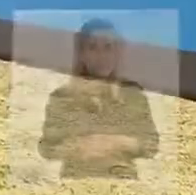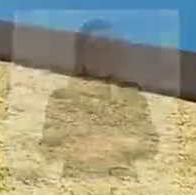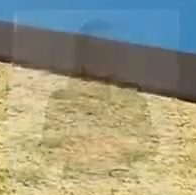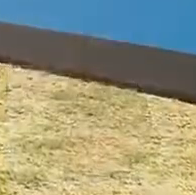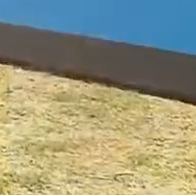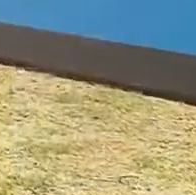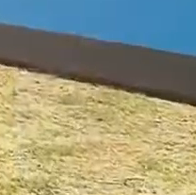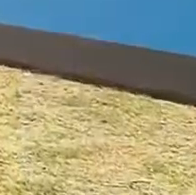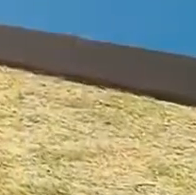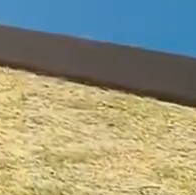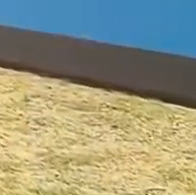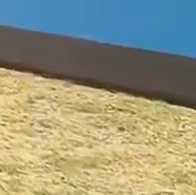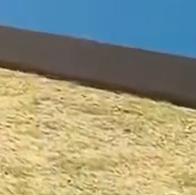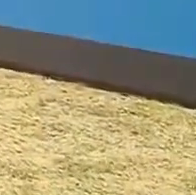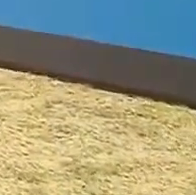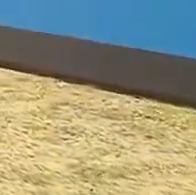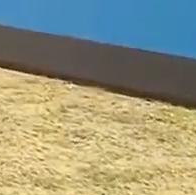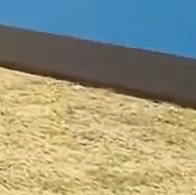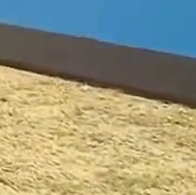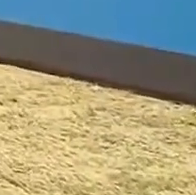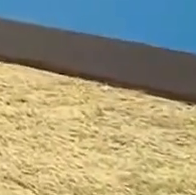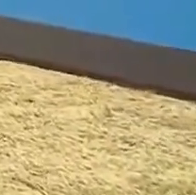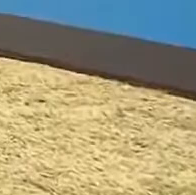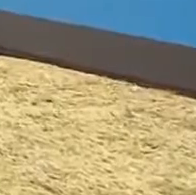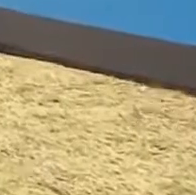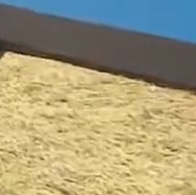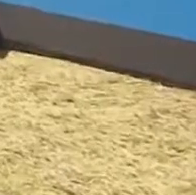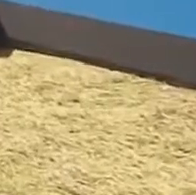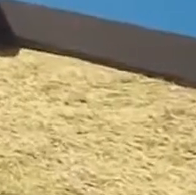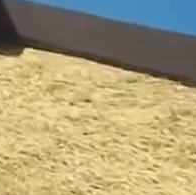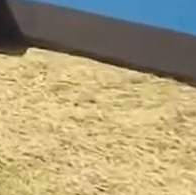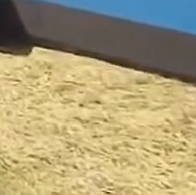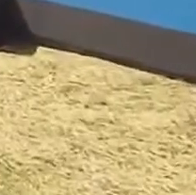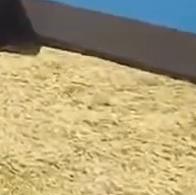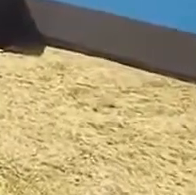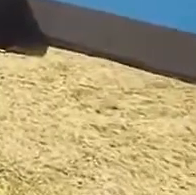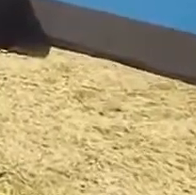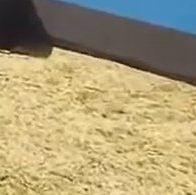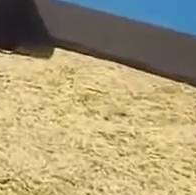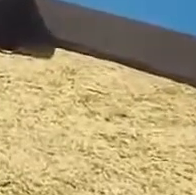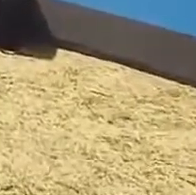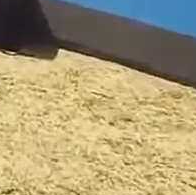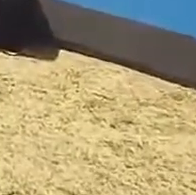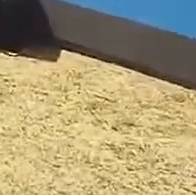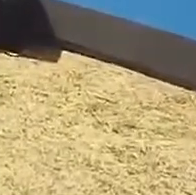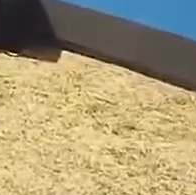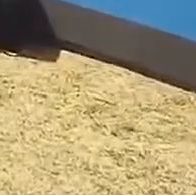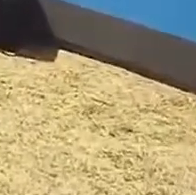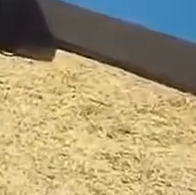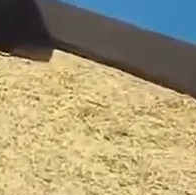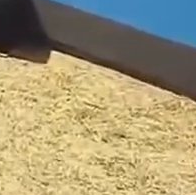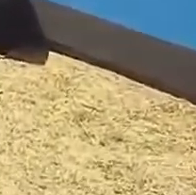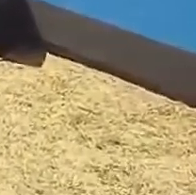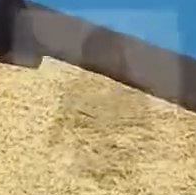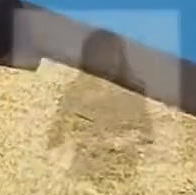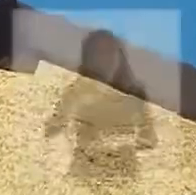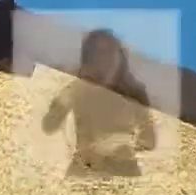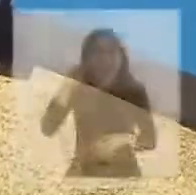Finalmente, escucharemos las palabras del señor Presidente de la Nación Argentina, doctor Alberto Fernández.